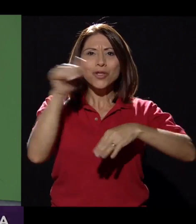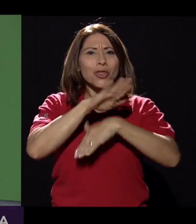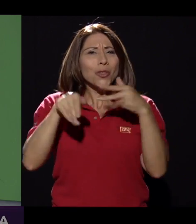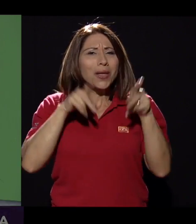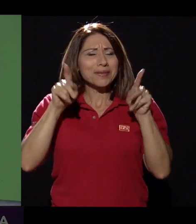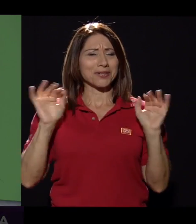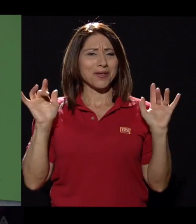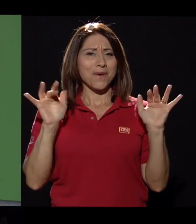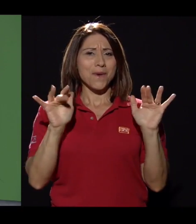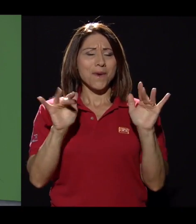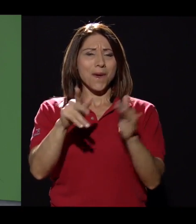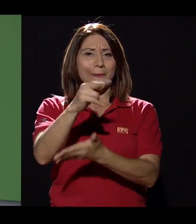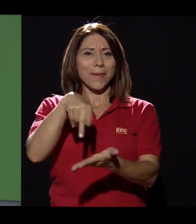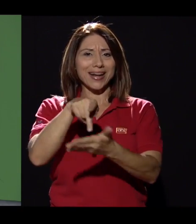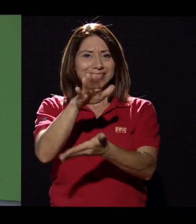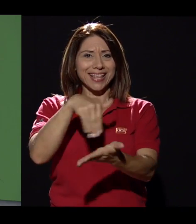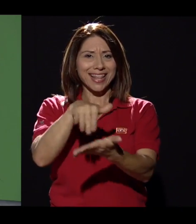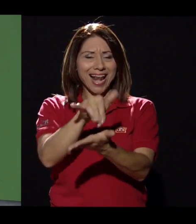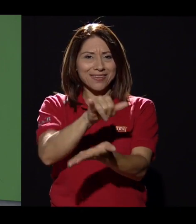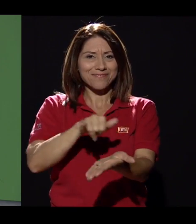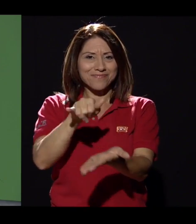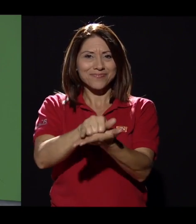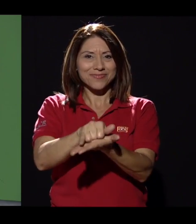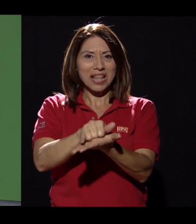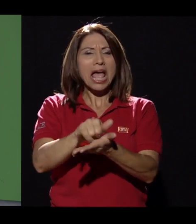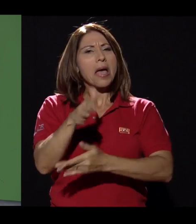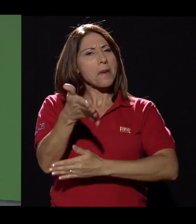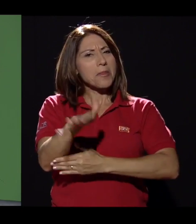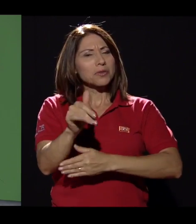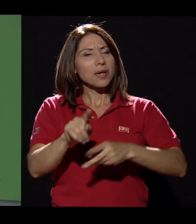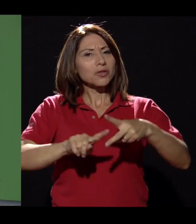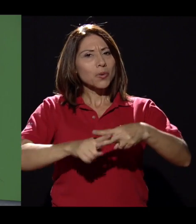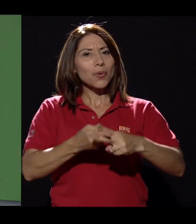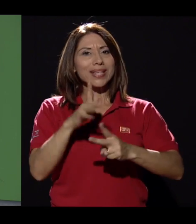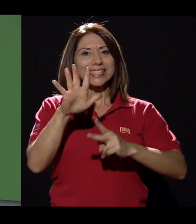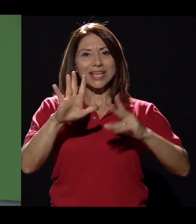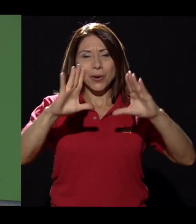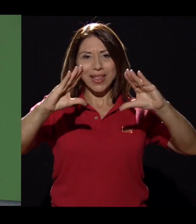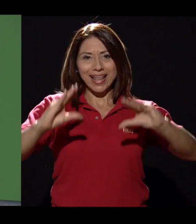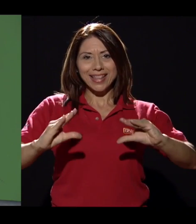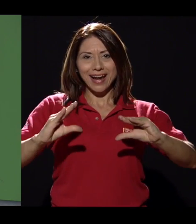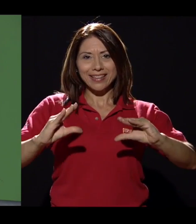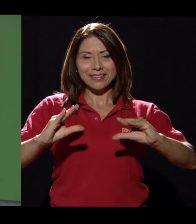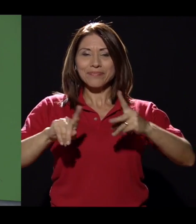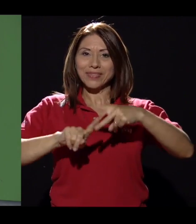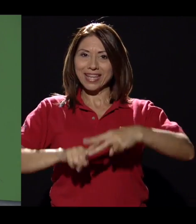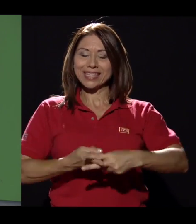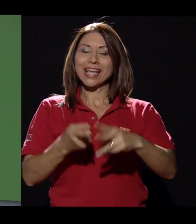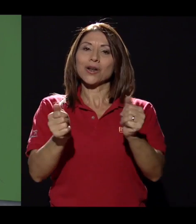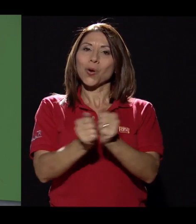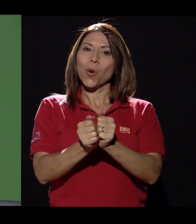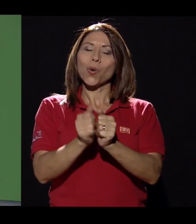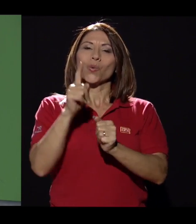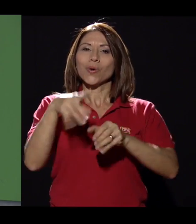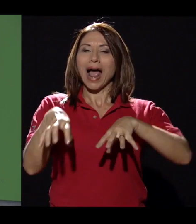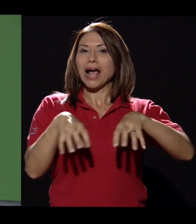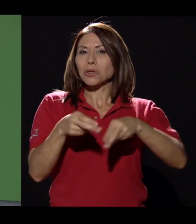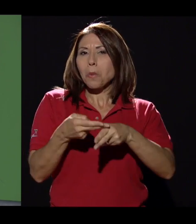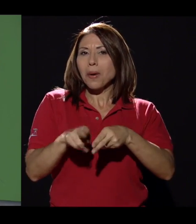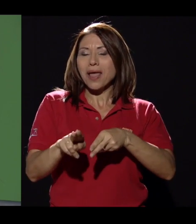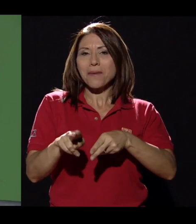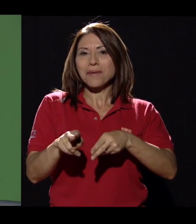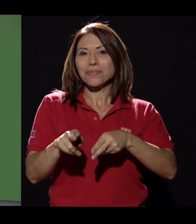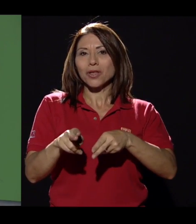presente en el Parque Central, la actividad se va a empezar tipo 5 de la tarde, vamos a iniciar con un acto